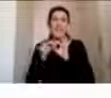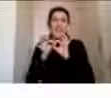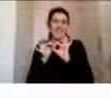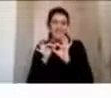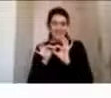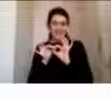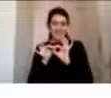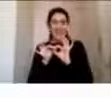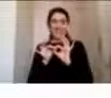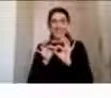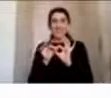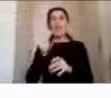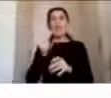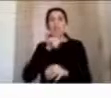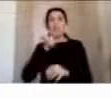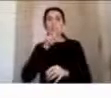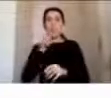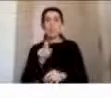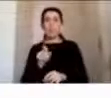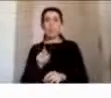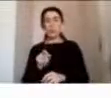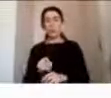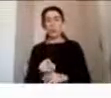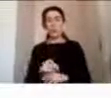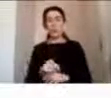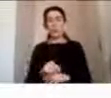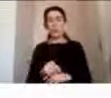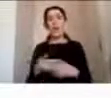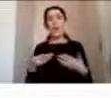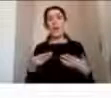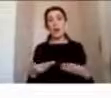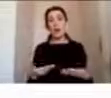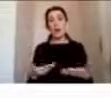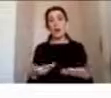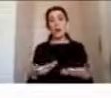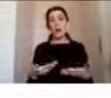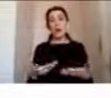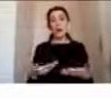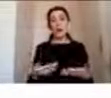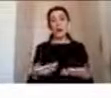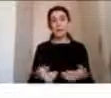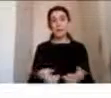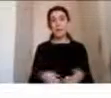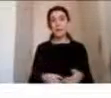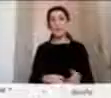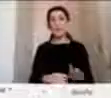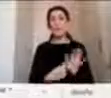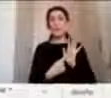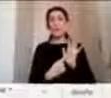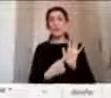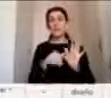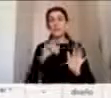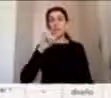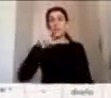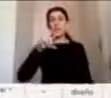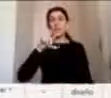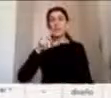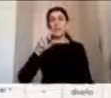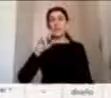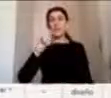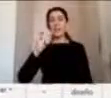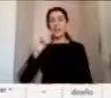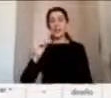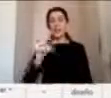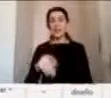vamos a ver después. Ok. Vamos a darle paso a Ingrid ahora para que presente. Igual me gustaría comentar que es súper